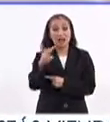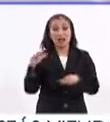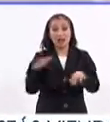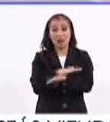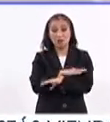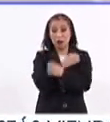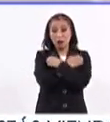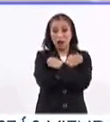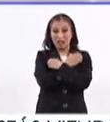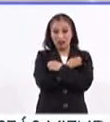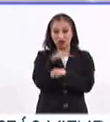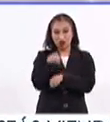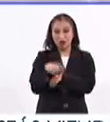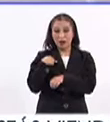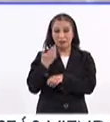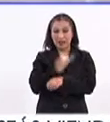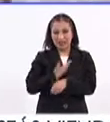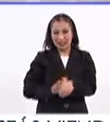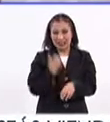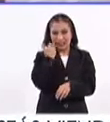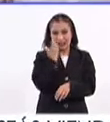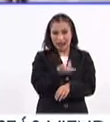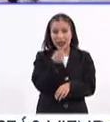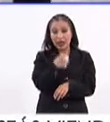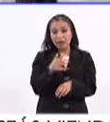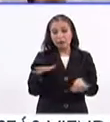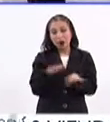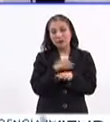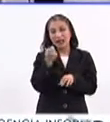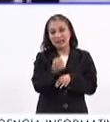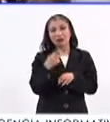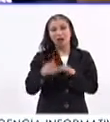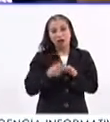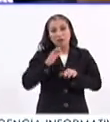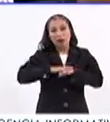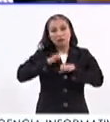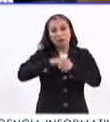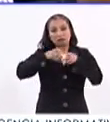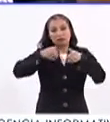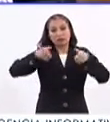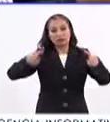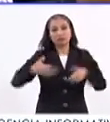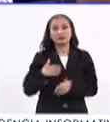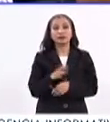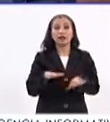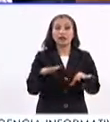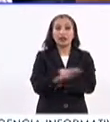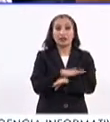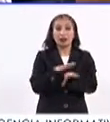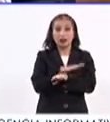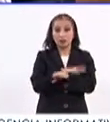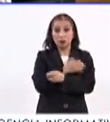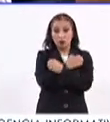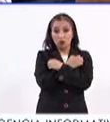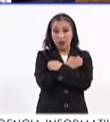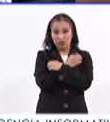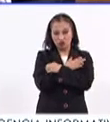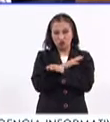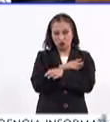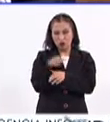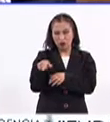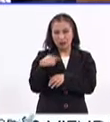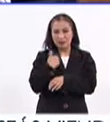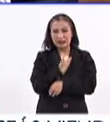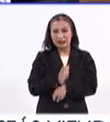reforma educativa propuesta por el Ejecutivo impulsa a revertir esta tendencia. La reforma educativa que impulsa el presidente López